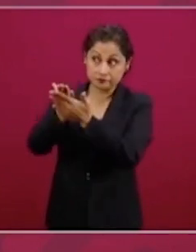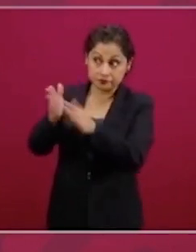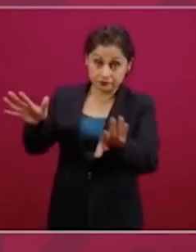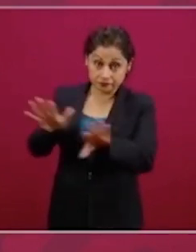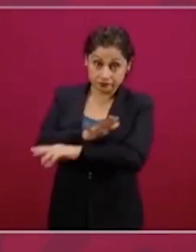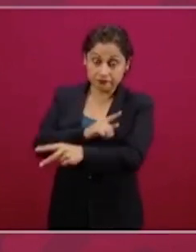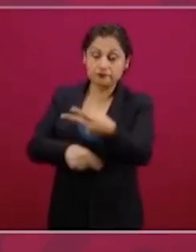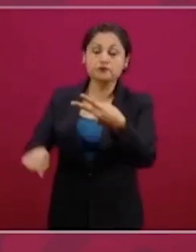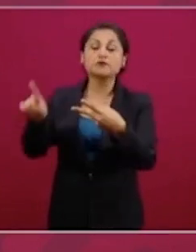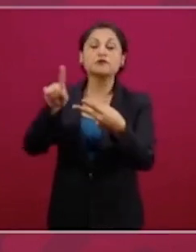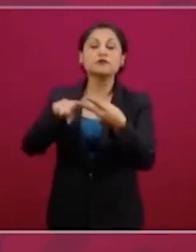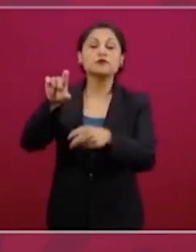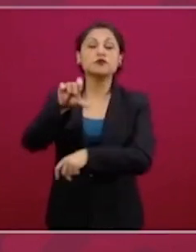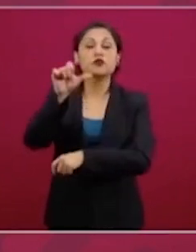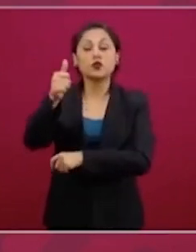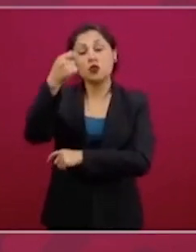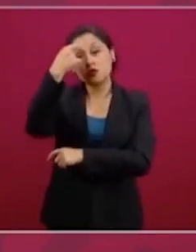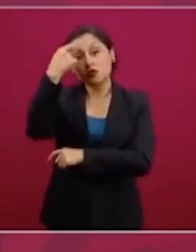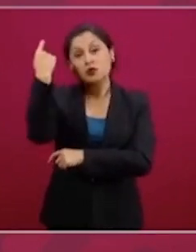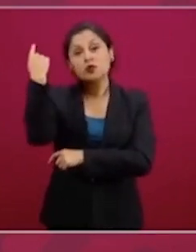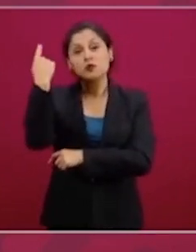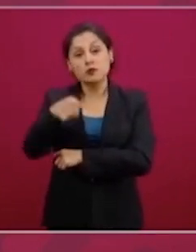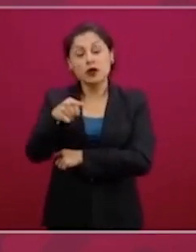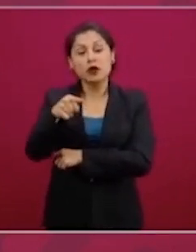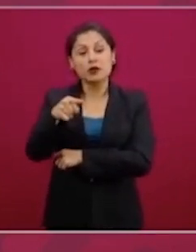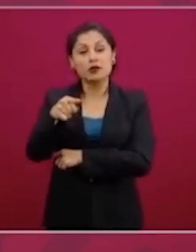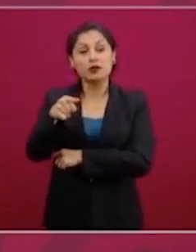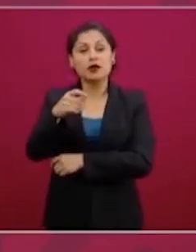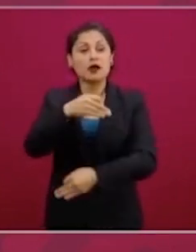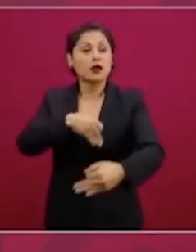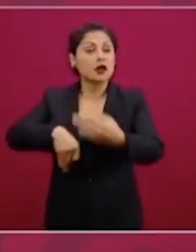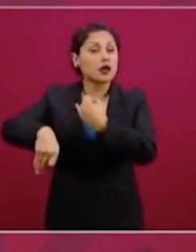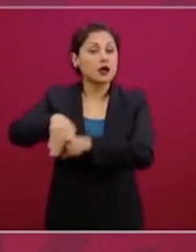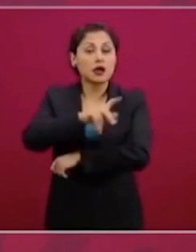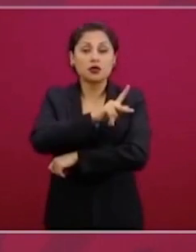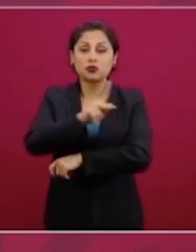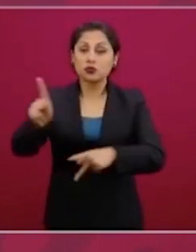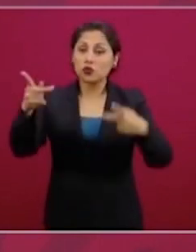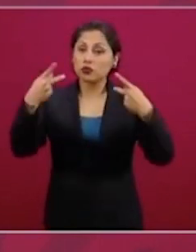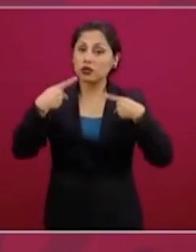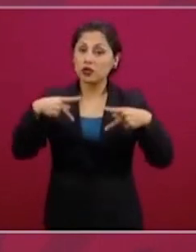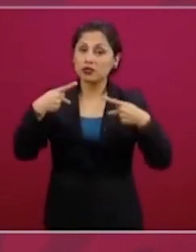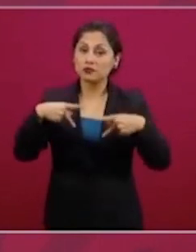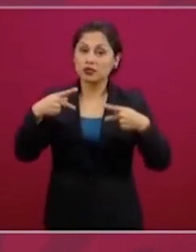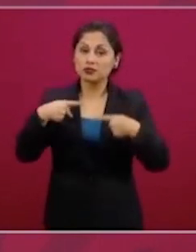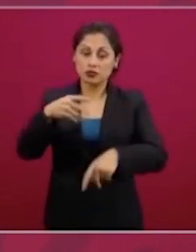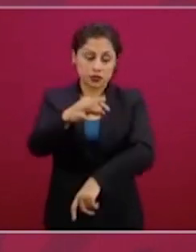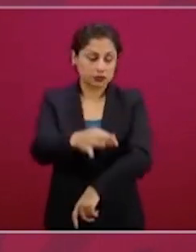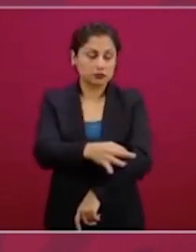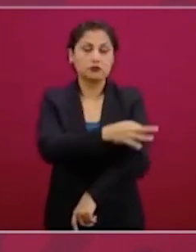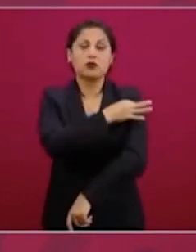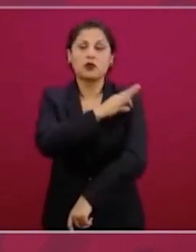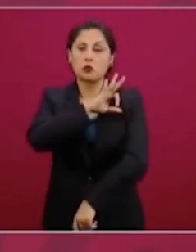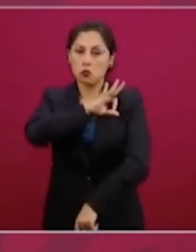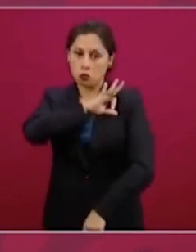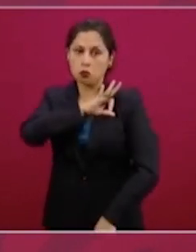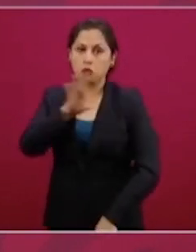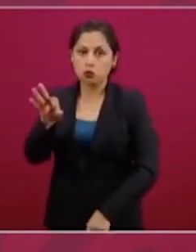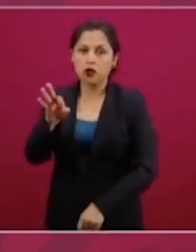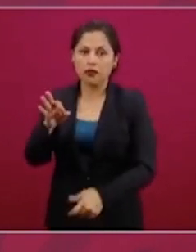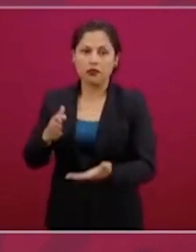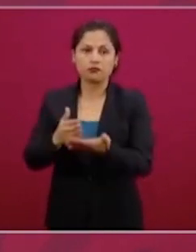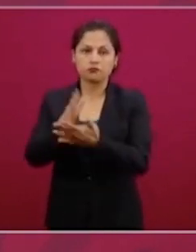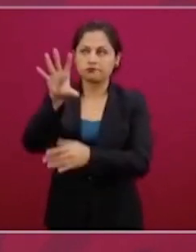para garantizar el acceso de todas y de todos a las vacunas cuando éstas vengan, es un punto